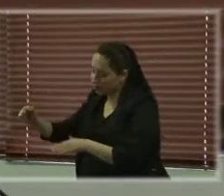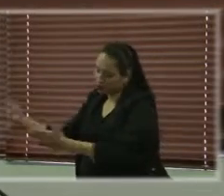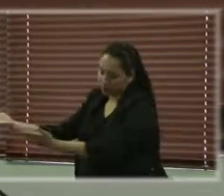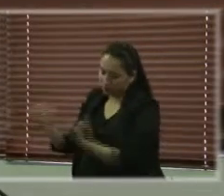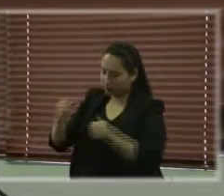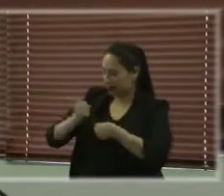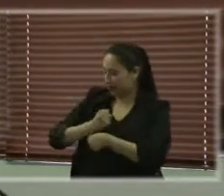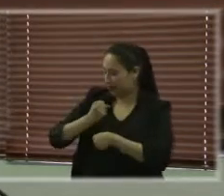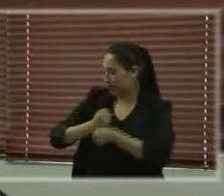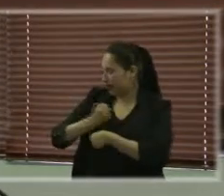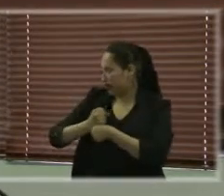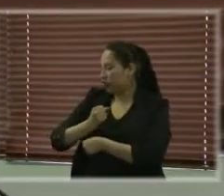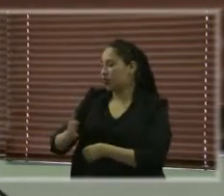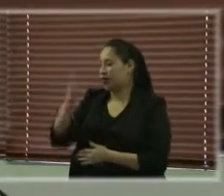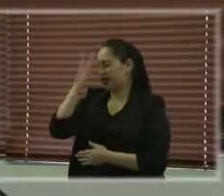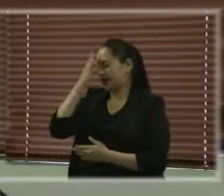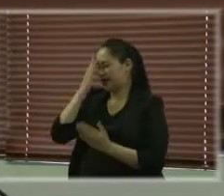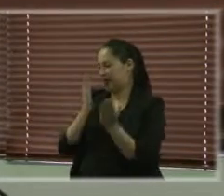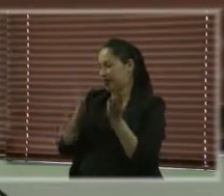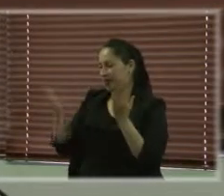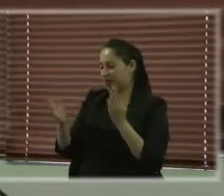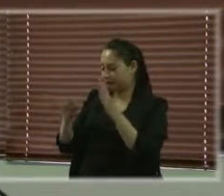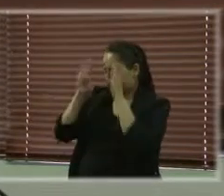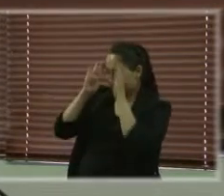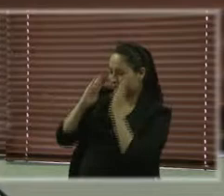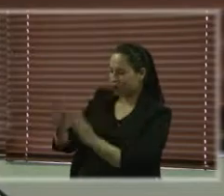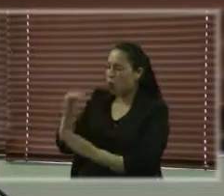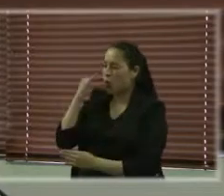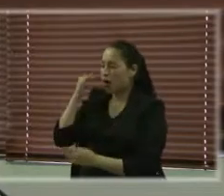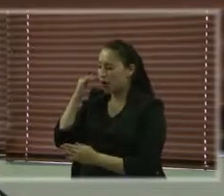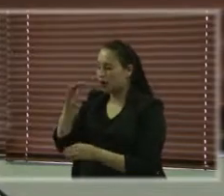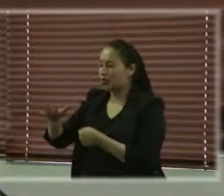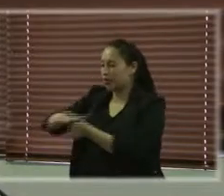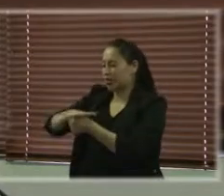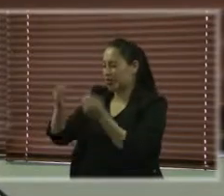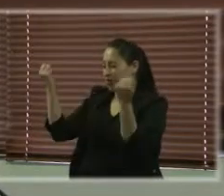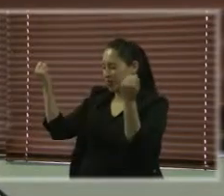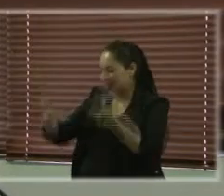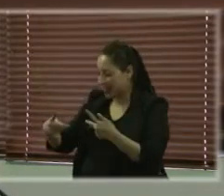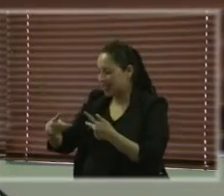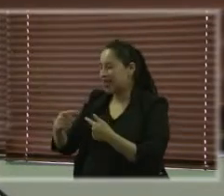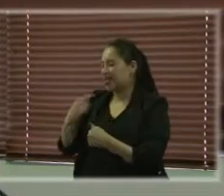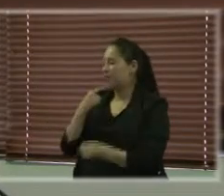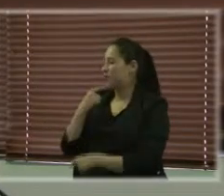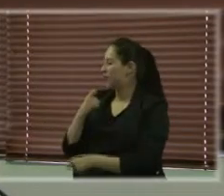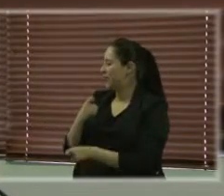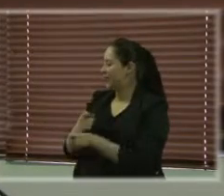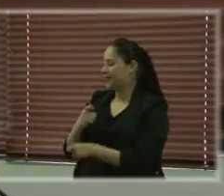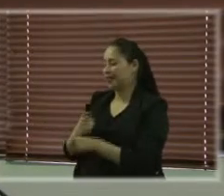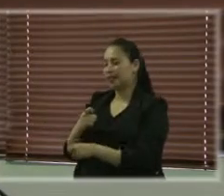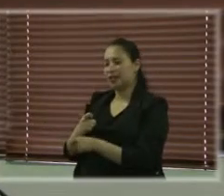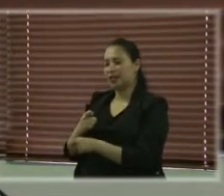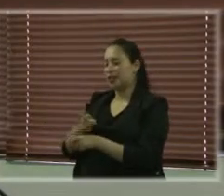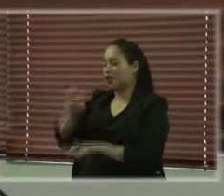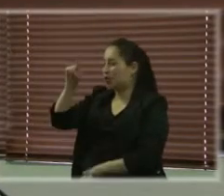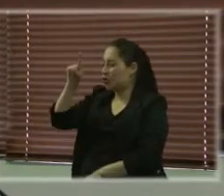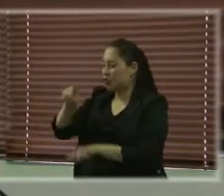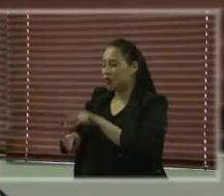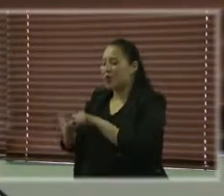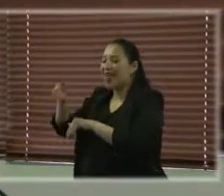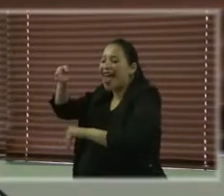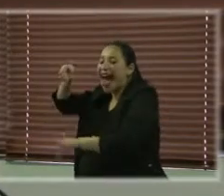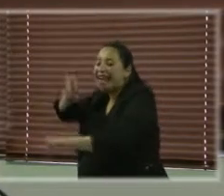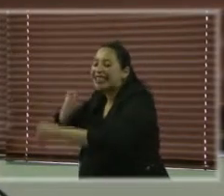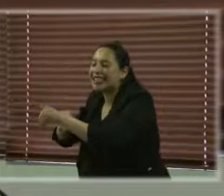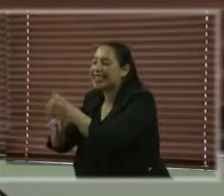los servicios dirigidos a mujeres que se han encontrado en situación de violencia no son accesibles en todo el sentido de la palabra, ni accesibles físicamente,